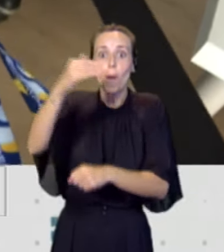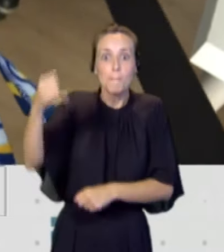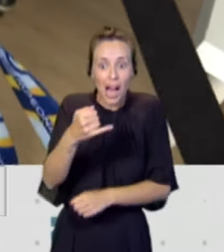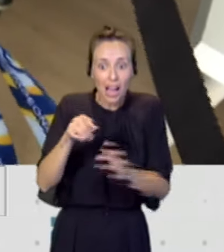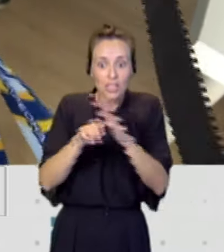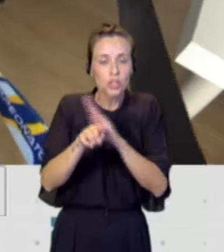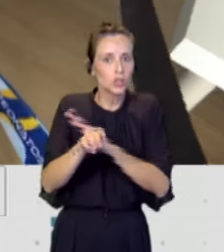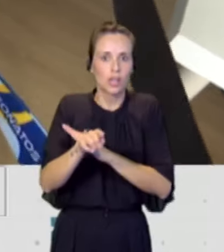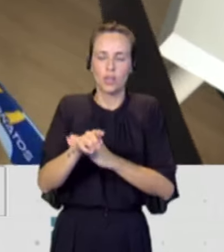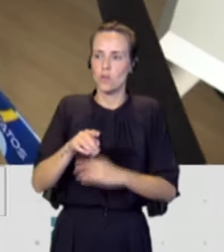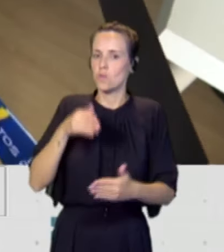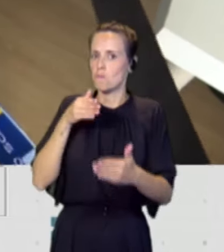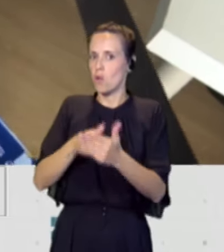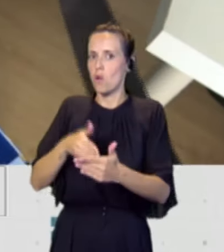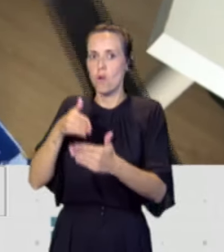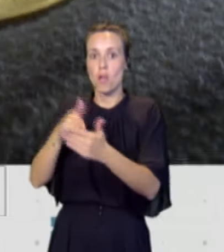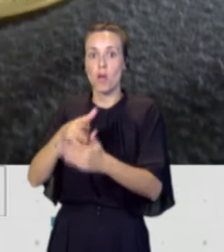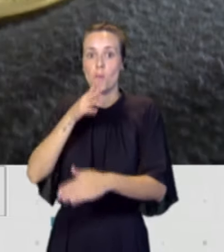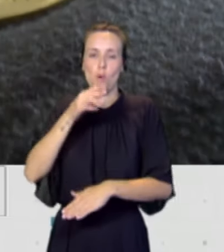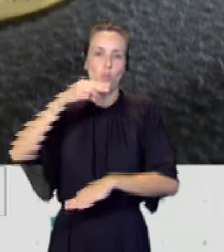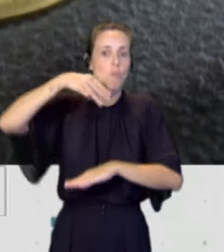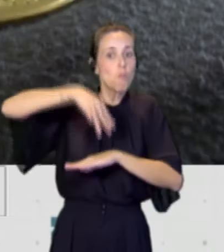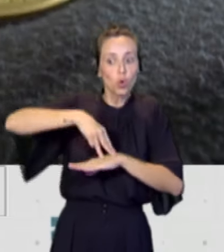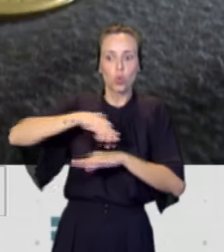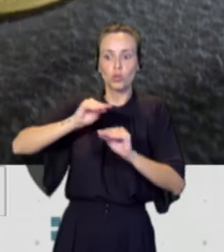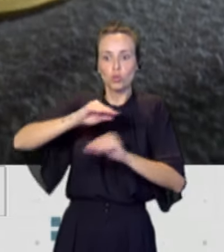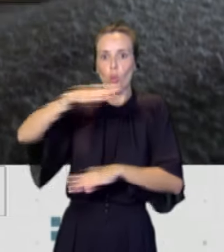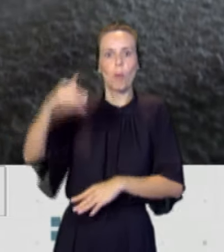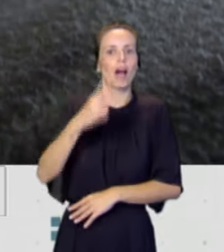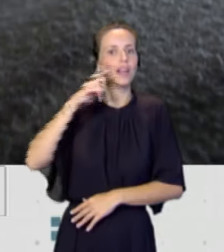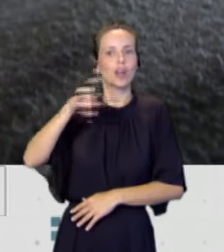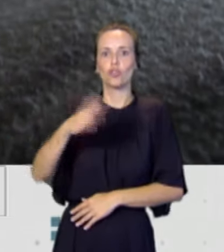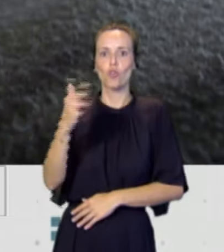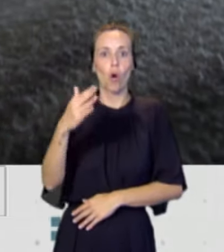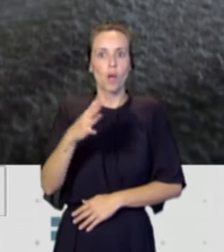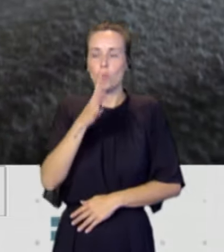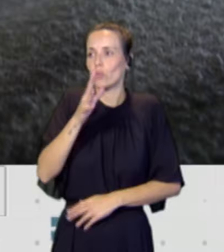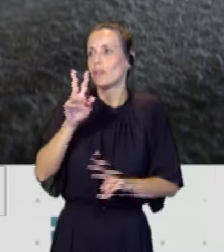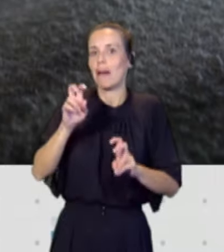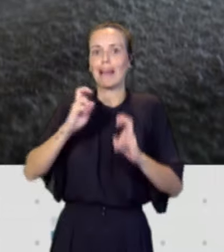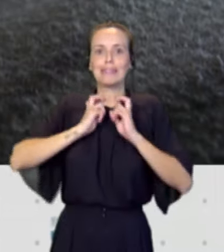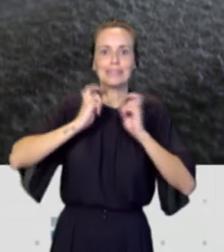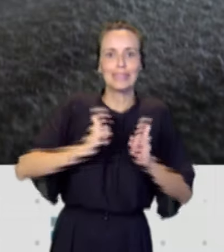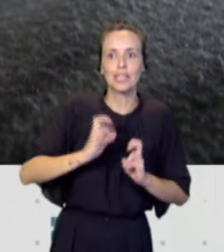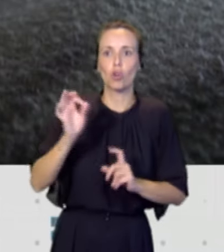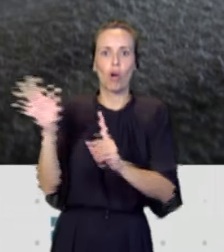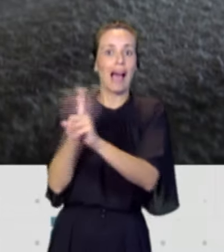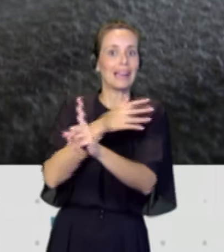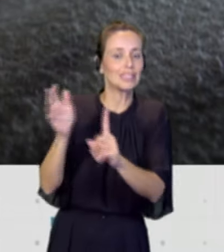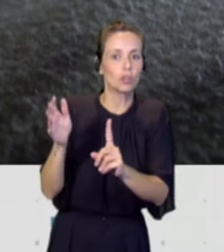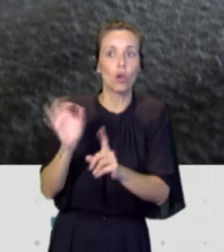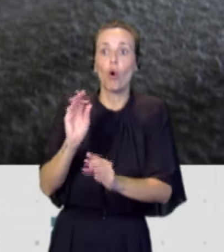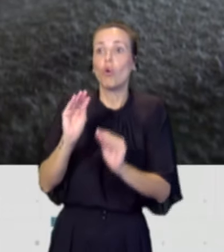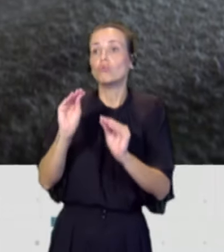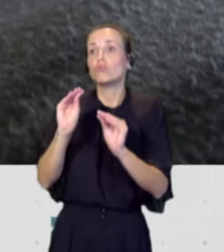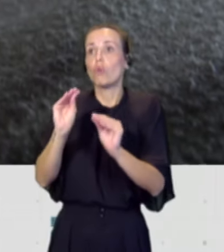reconocen la baja profesional por estrés o por agresiones o por condiciones de trabajo